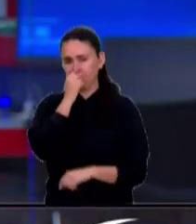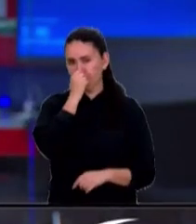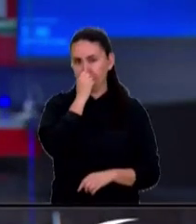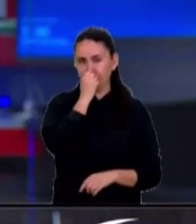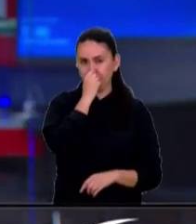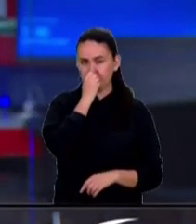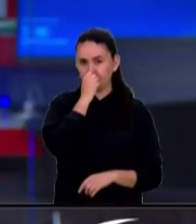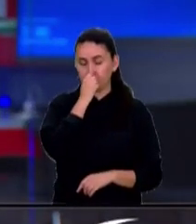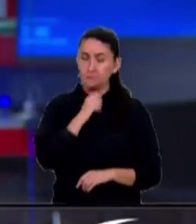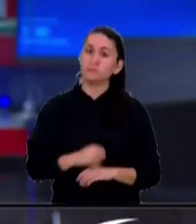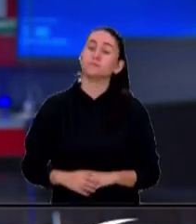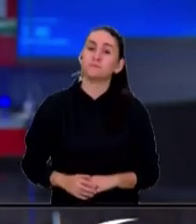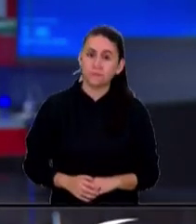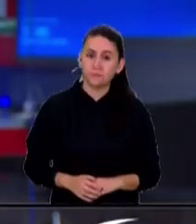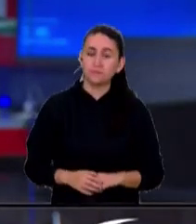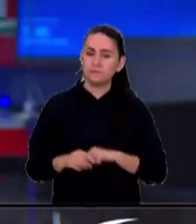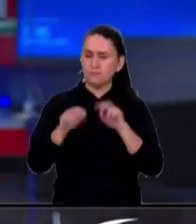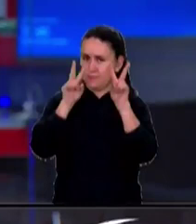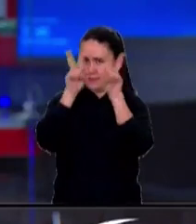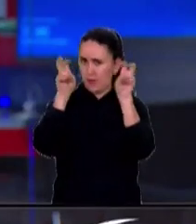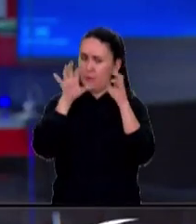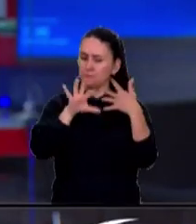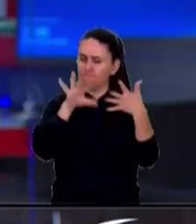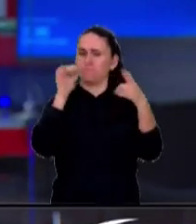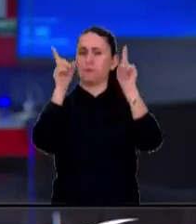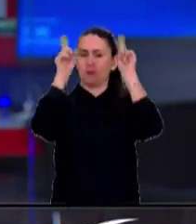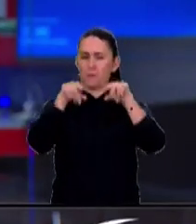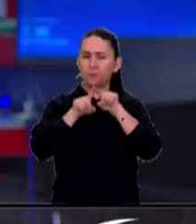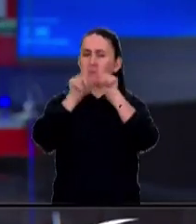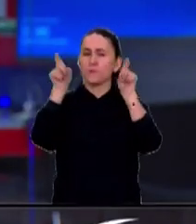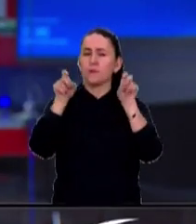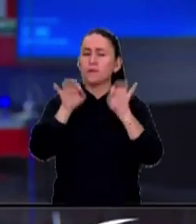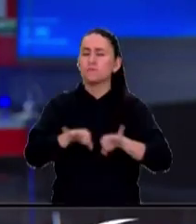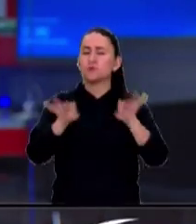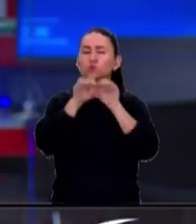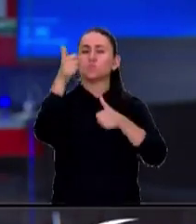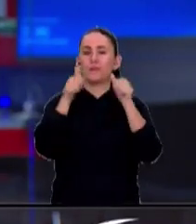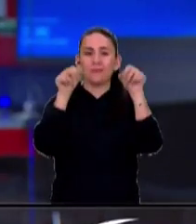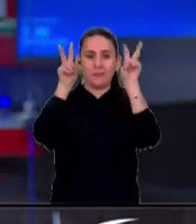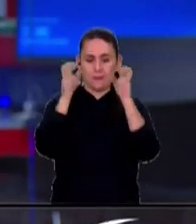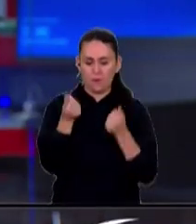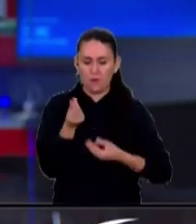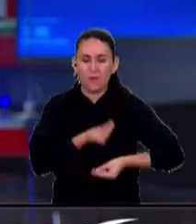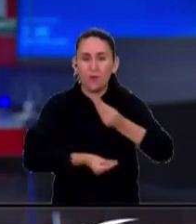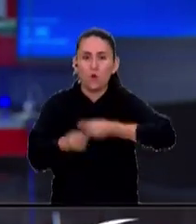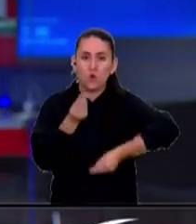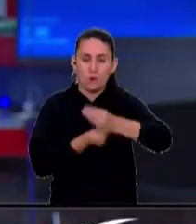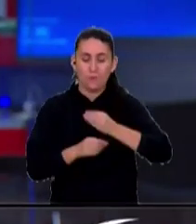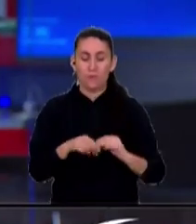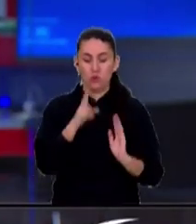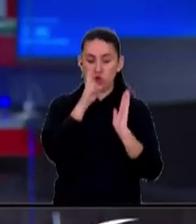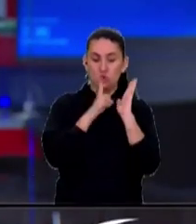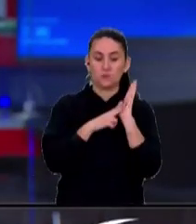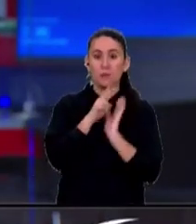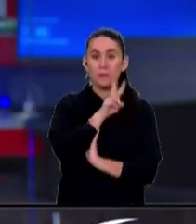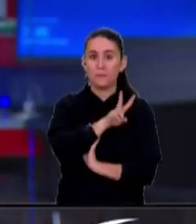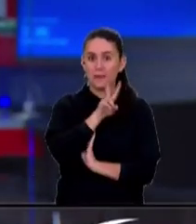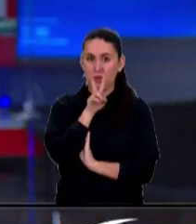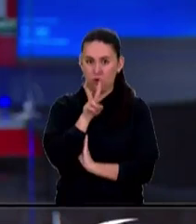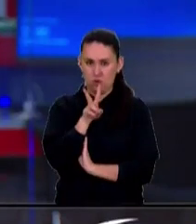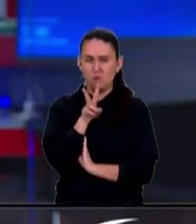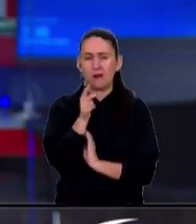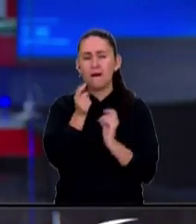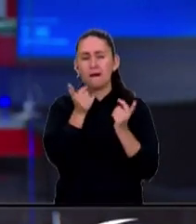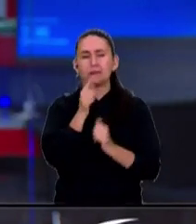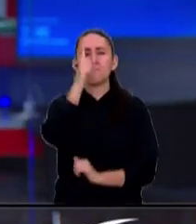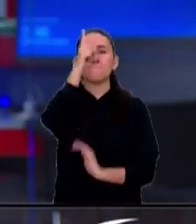Otro de los aspectos importantes en la relación de Colombia con Israel en el aspecto económico, que en el 2022 significó cerca de